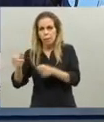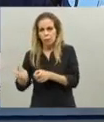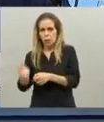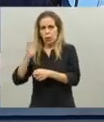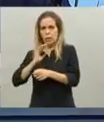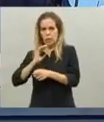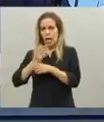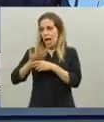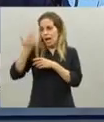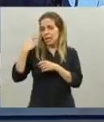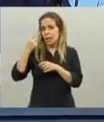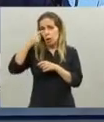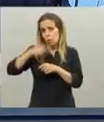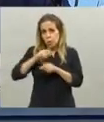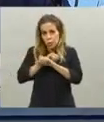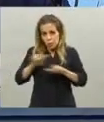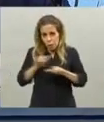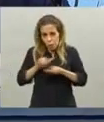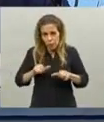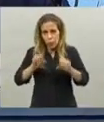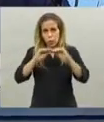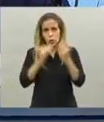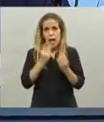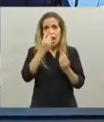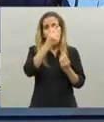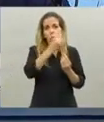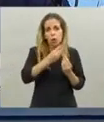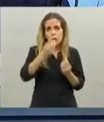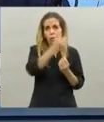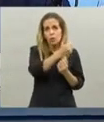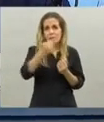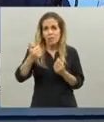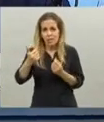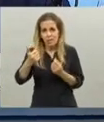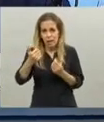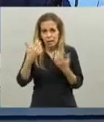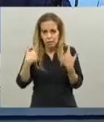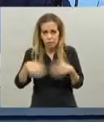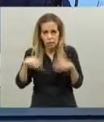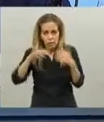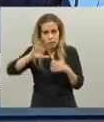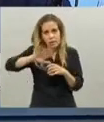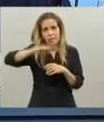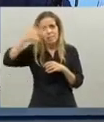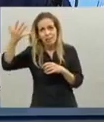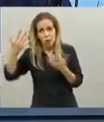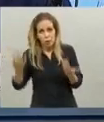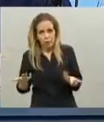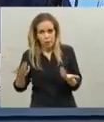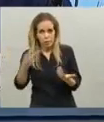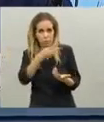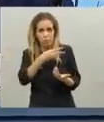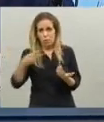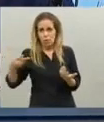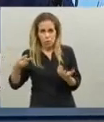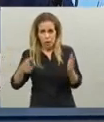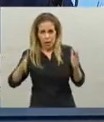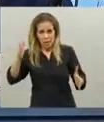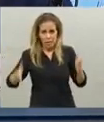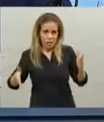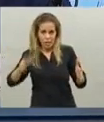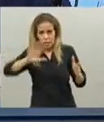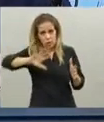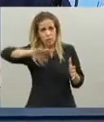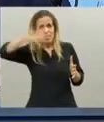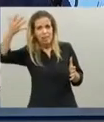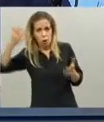de ayer es 266. Se multiplicó por 5 la cantidad de casos en el lapso de 15 días al